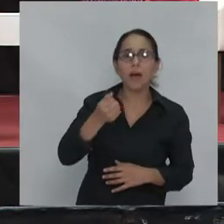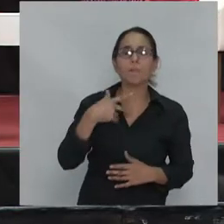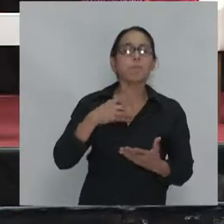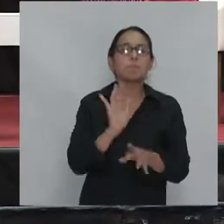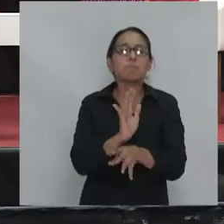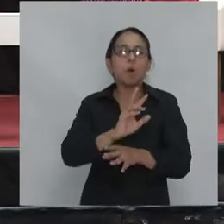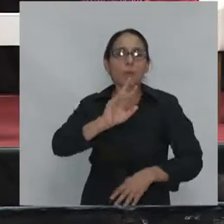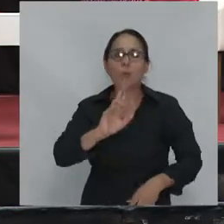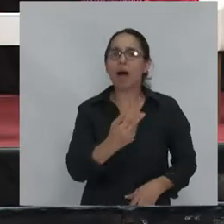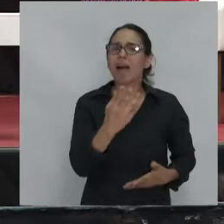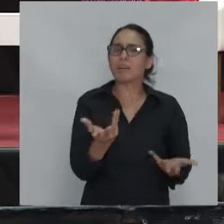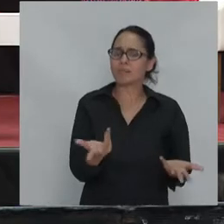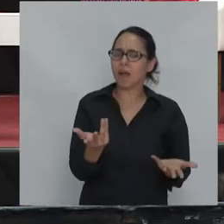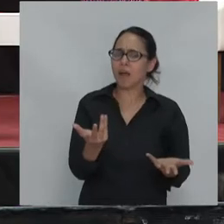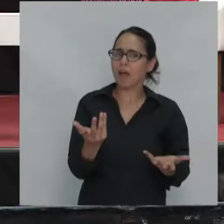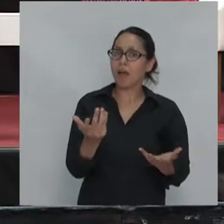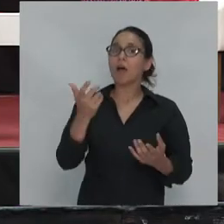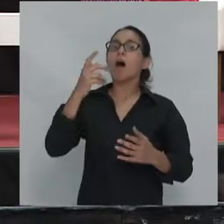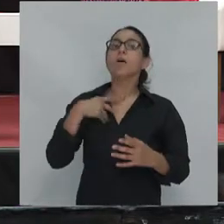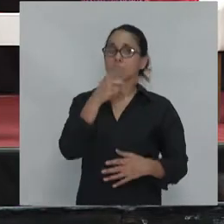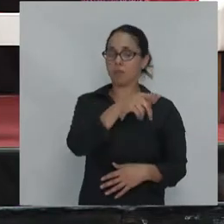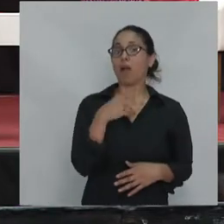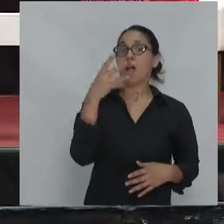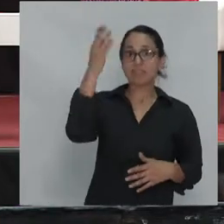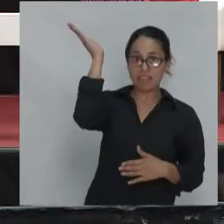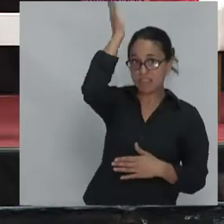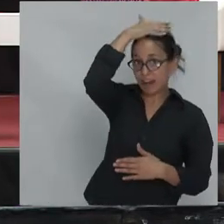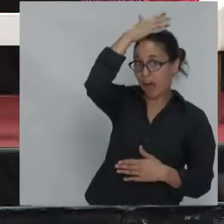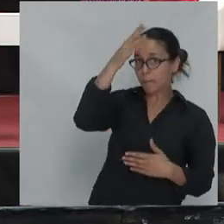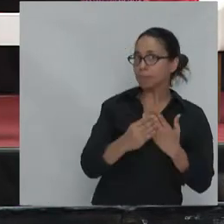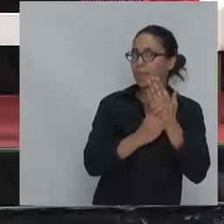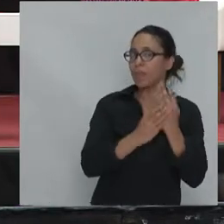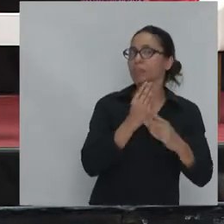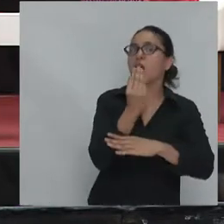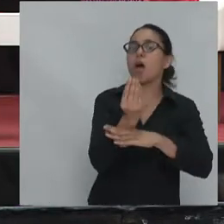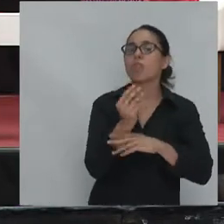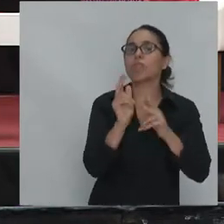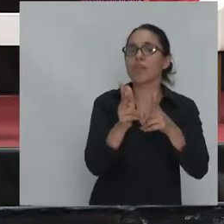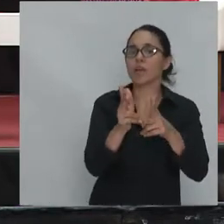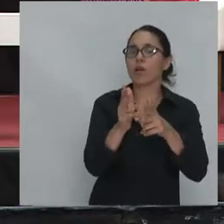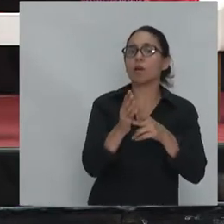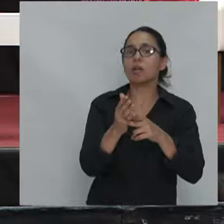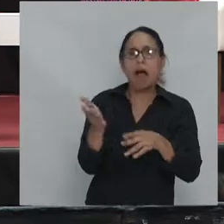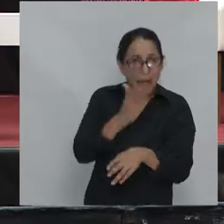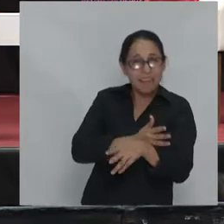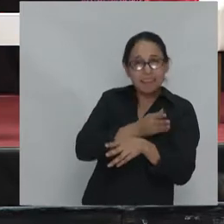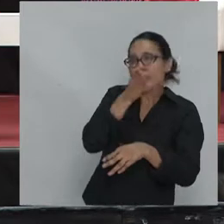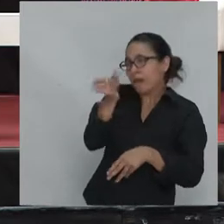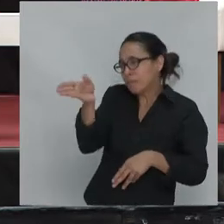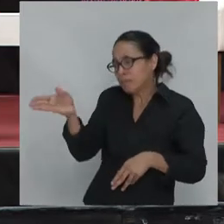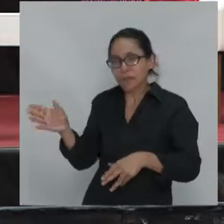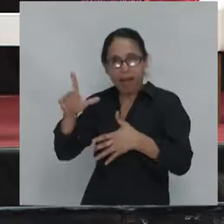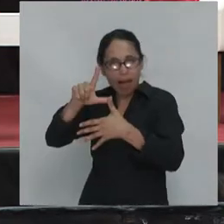de la administración de Trump no antes de tener un viaje a varios países latinoamericanos dice que no